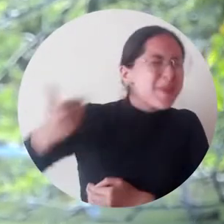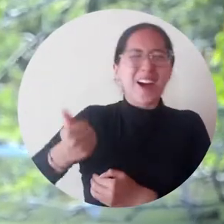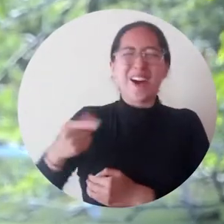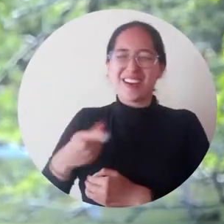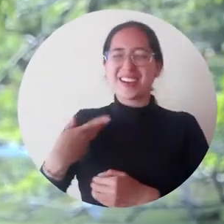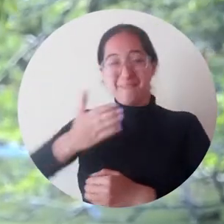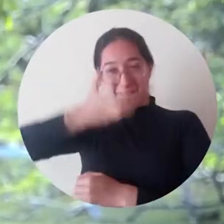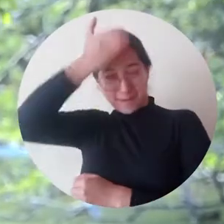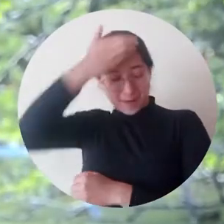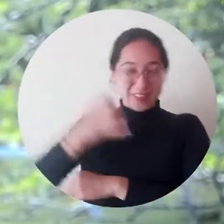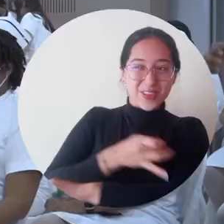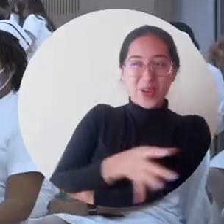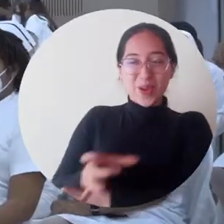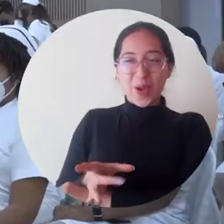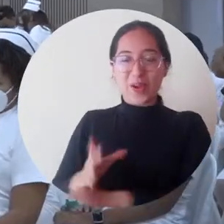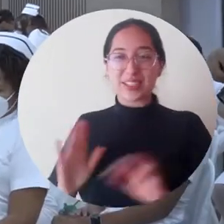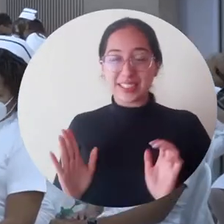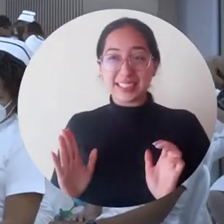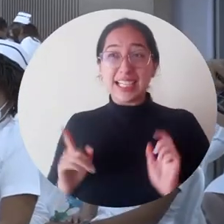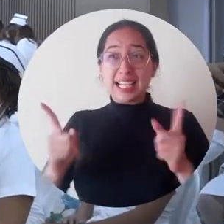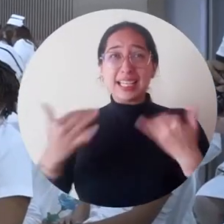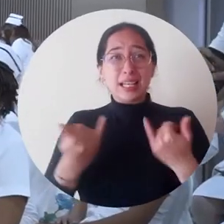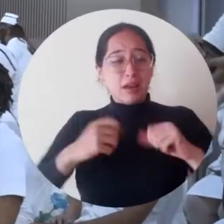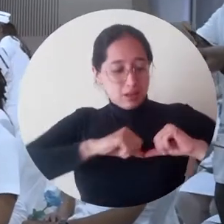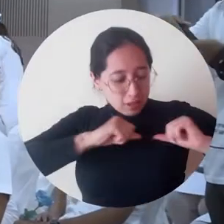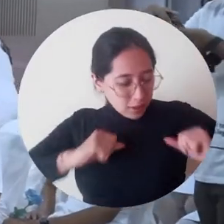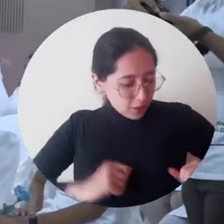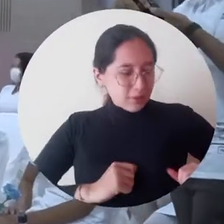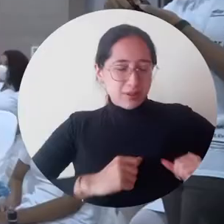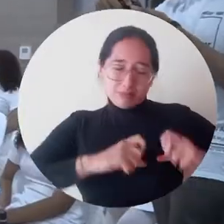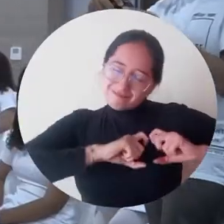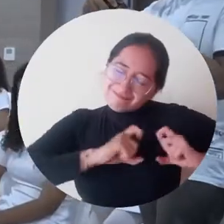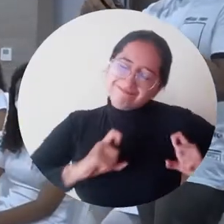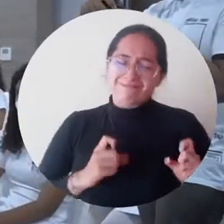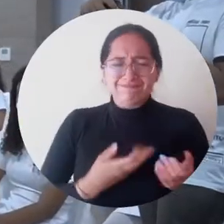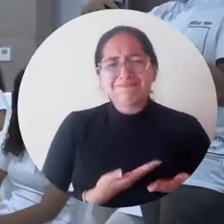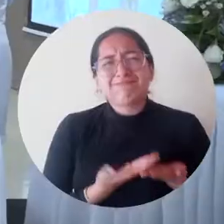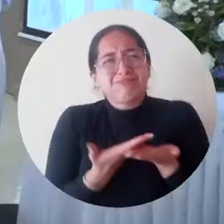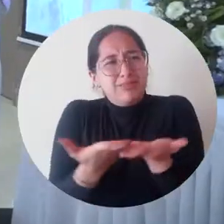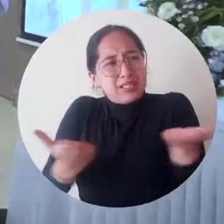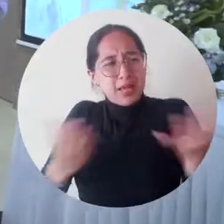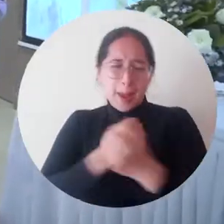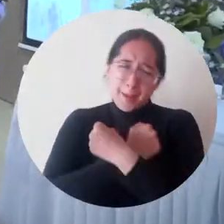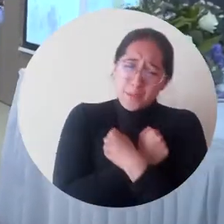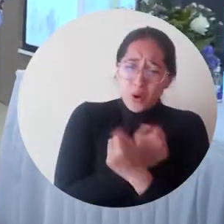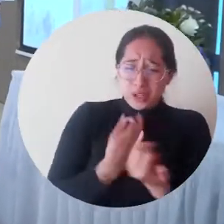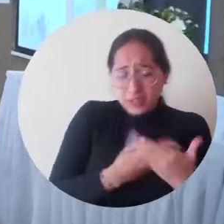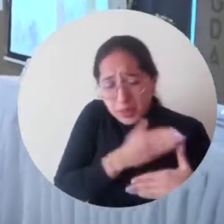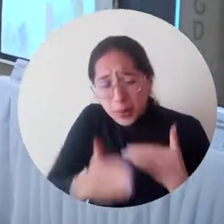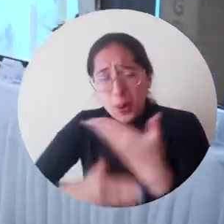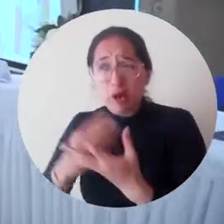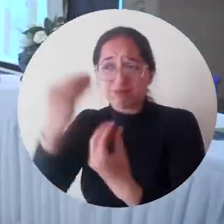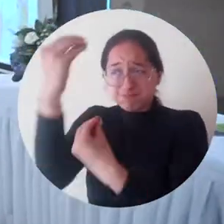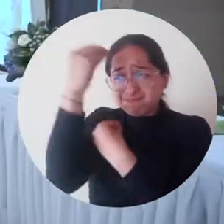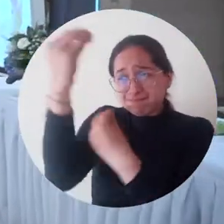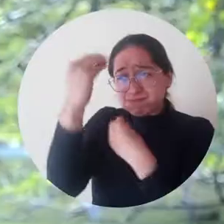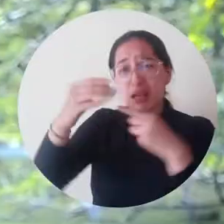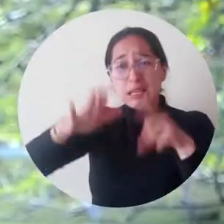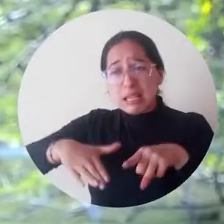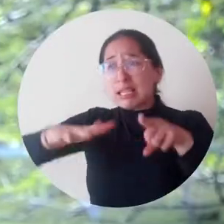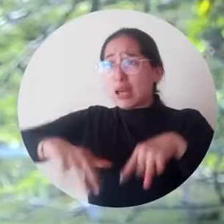Y servir, servir con amor, con el mismo amor que sentí yo en todo este proceso formativo.